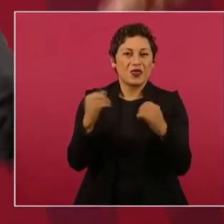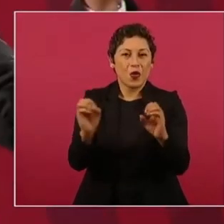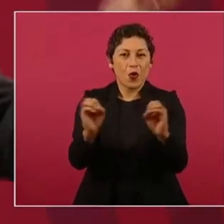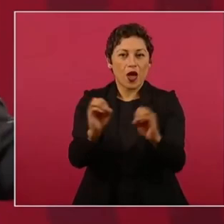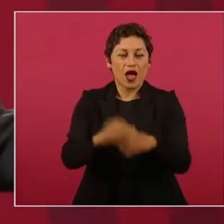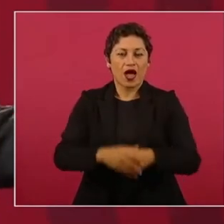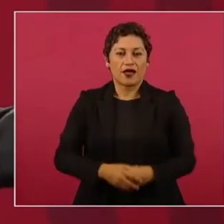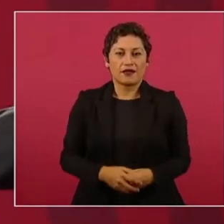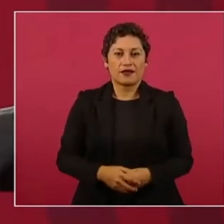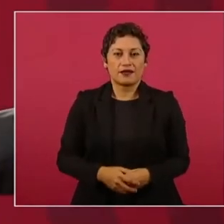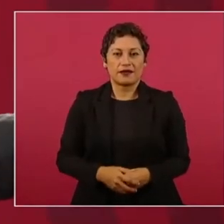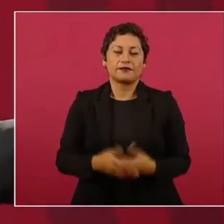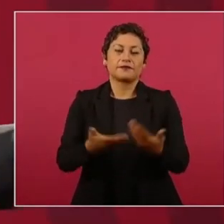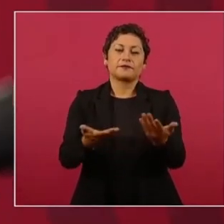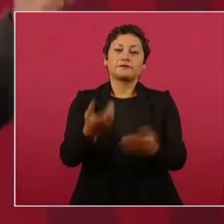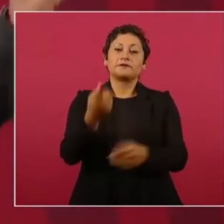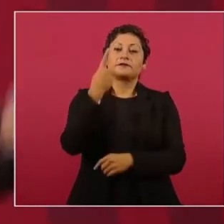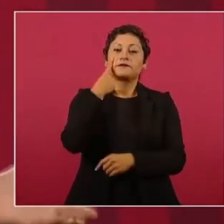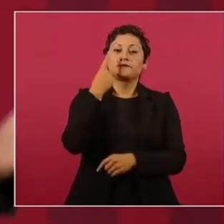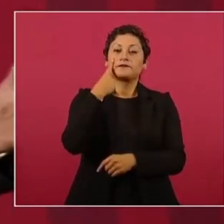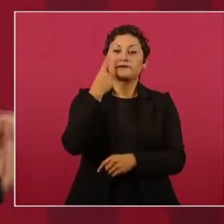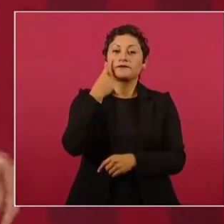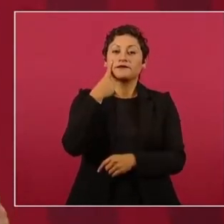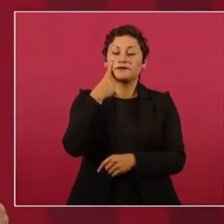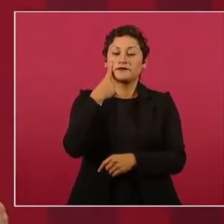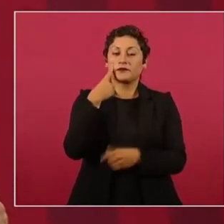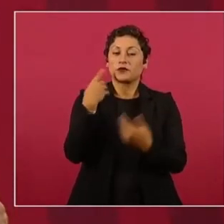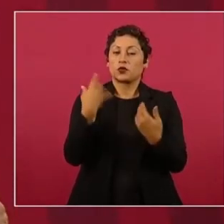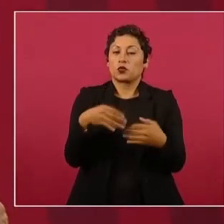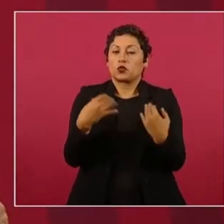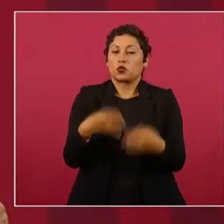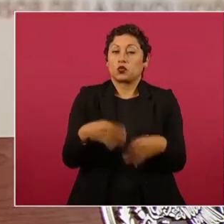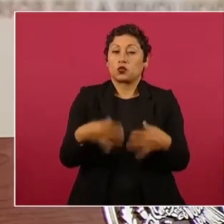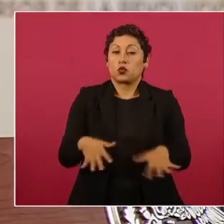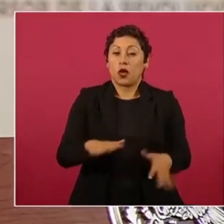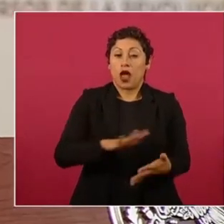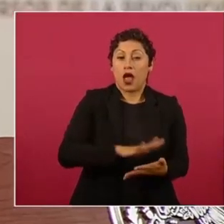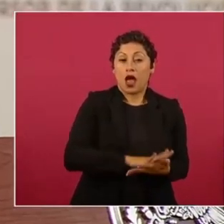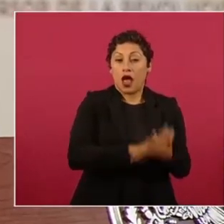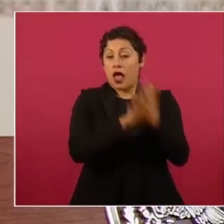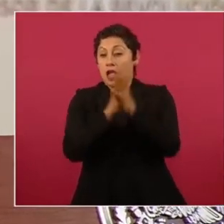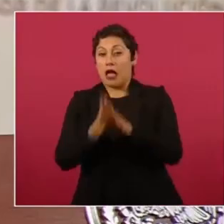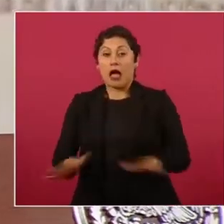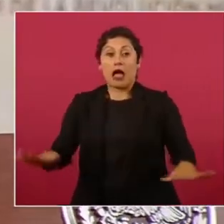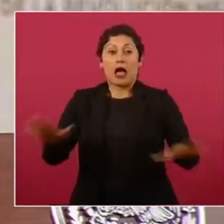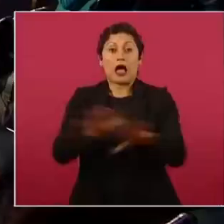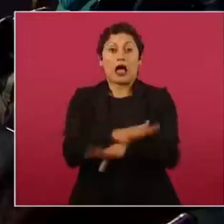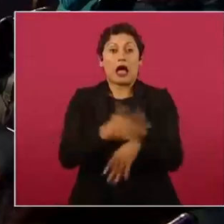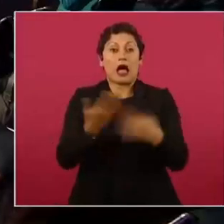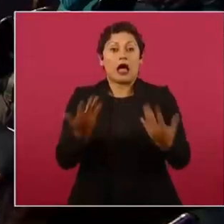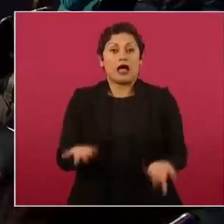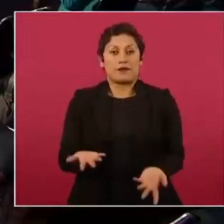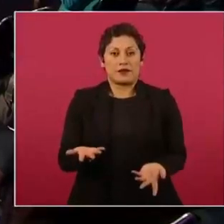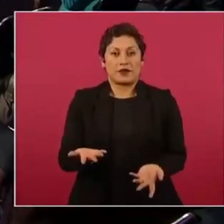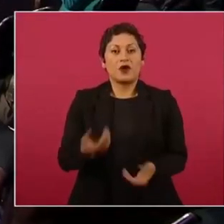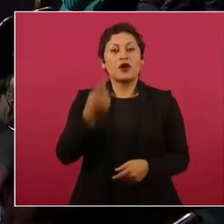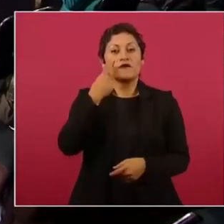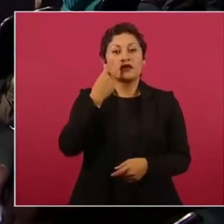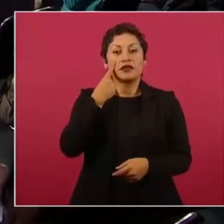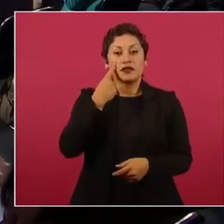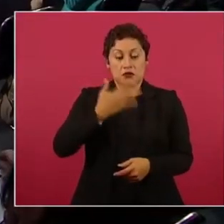fíjense el cambio tan importante, el presidente no tiene un candidato